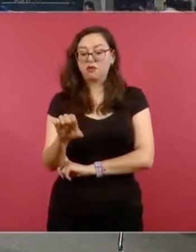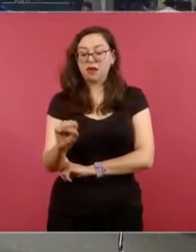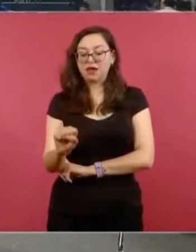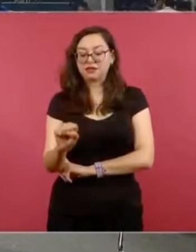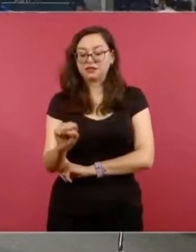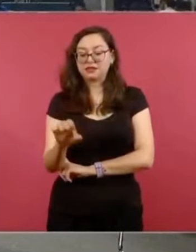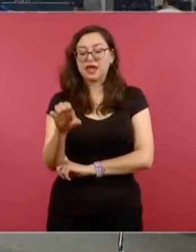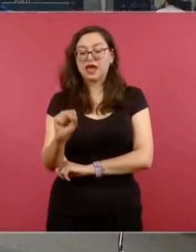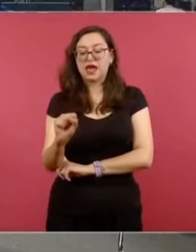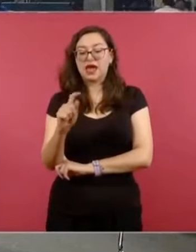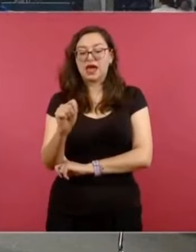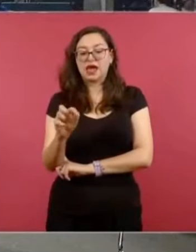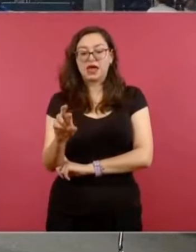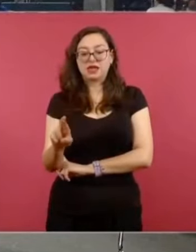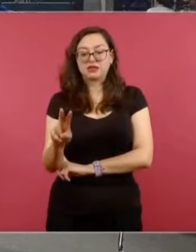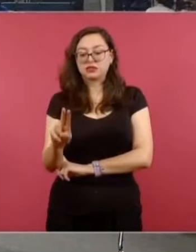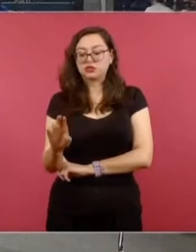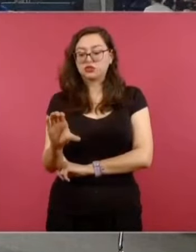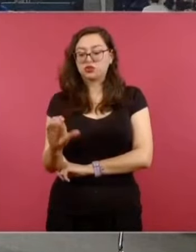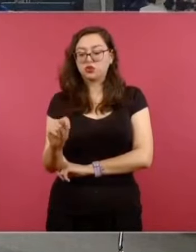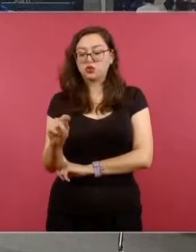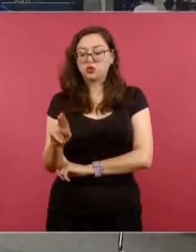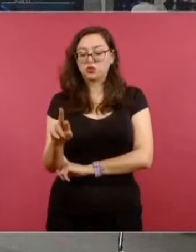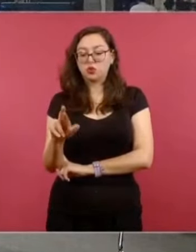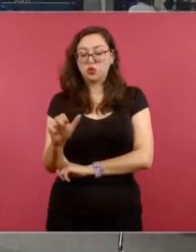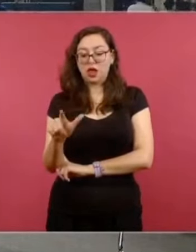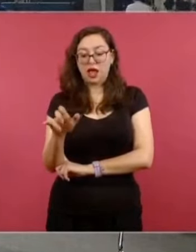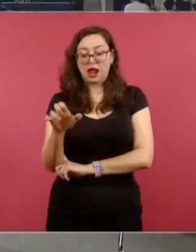y lo aplicaron en todos los países.